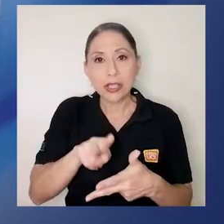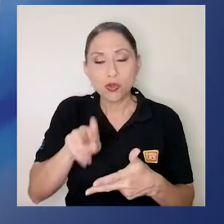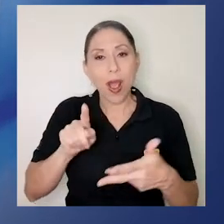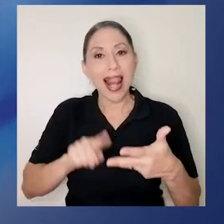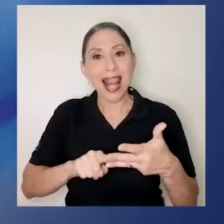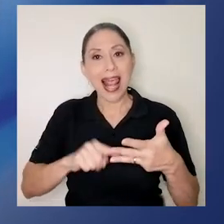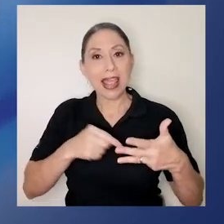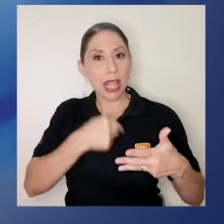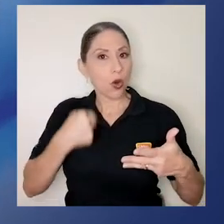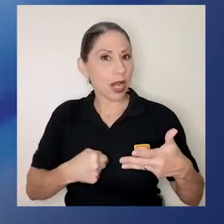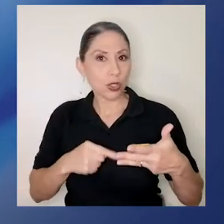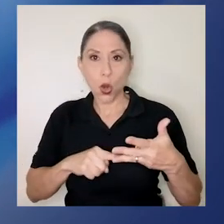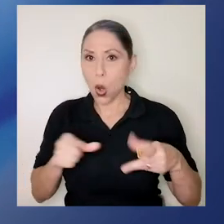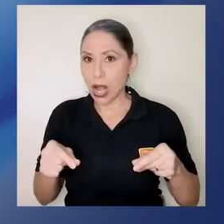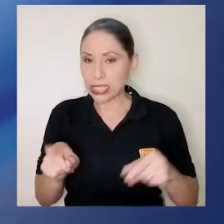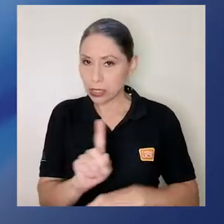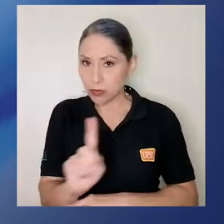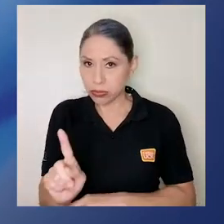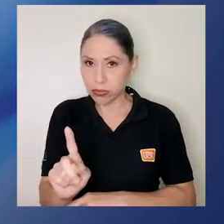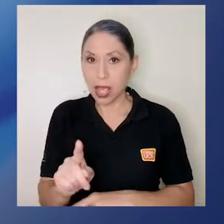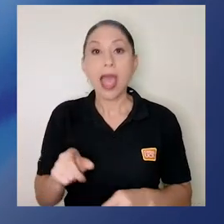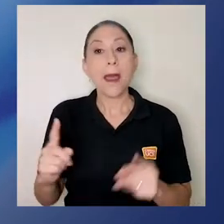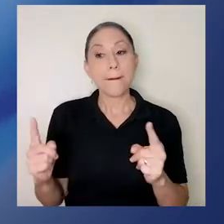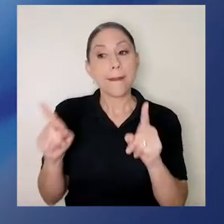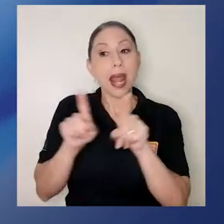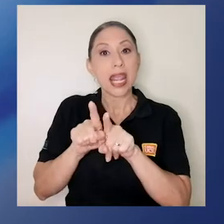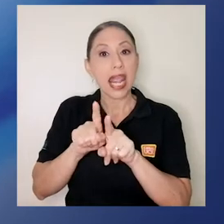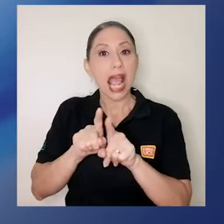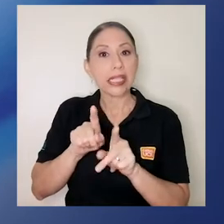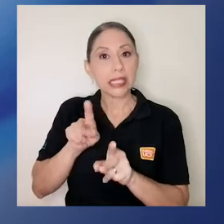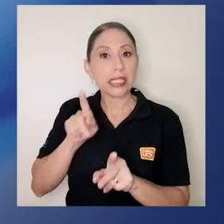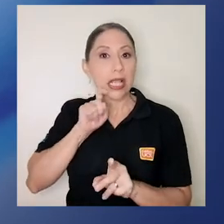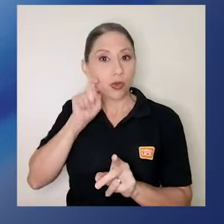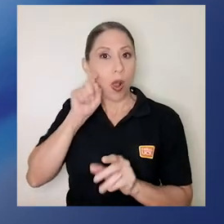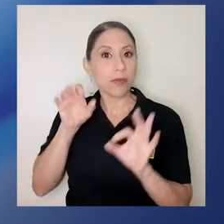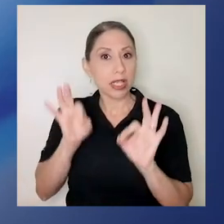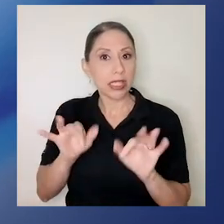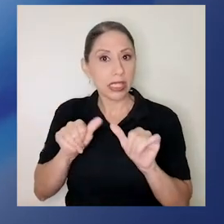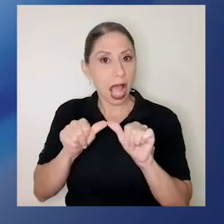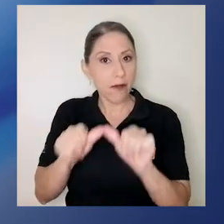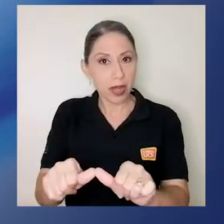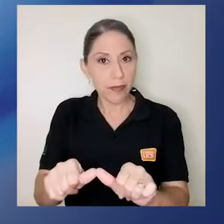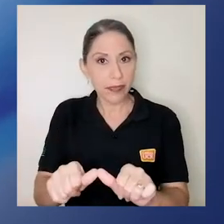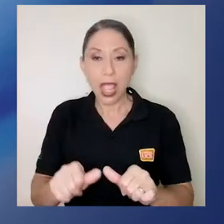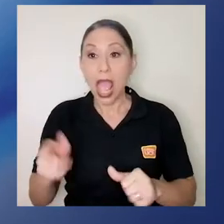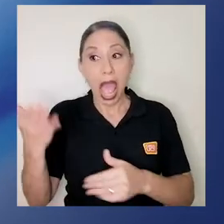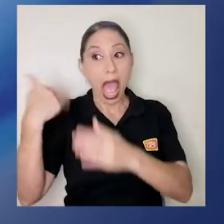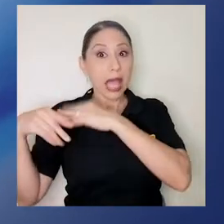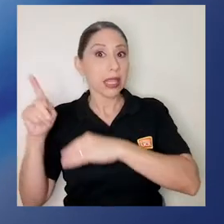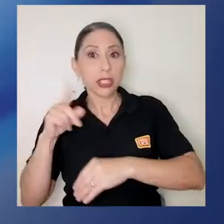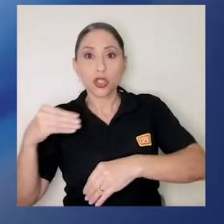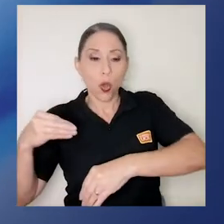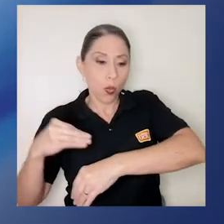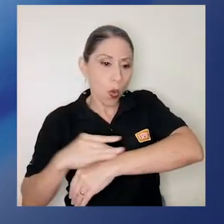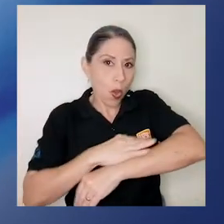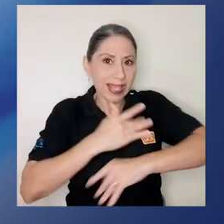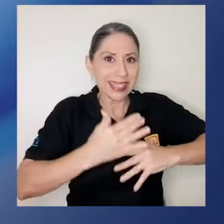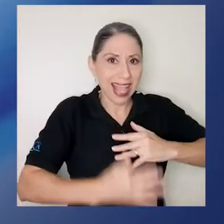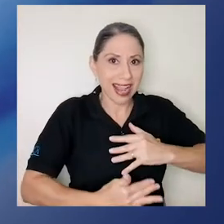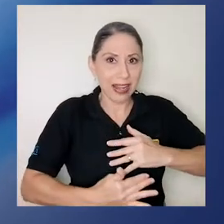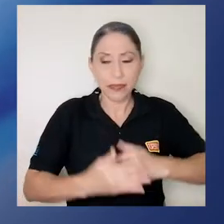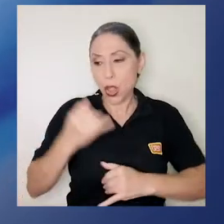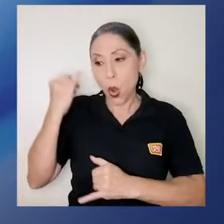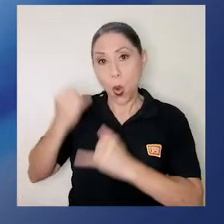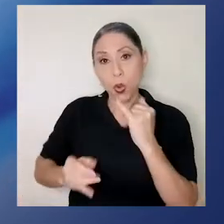cardíacas o cáncer. Tener una pareja sexual estable. No haber recibido transfusiones de sangre. No haber